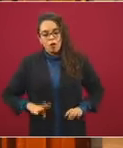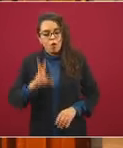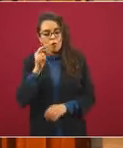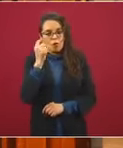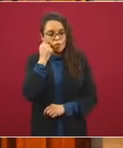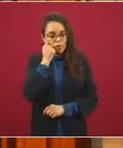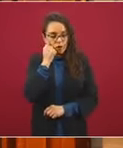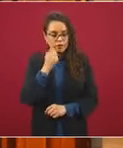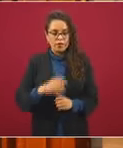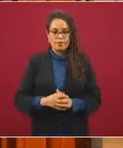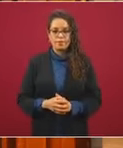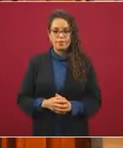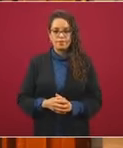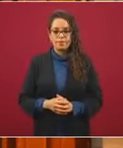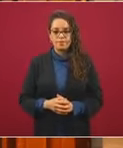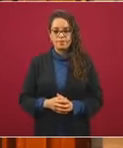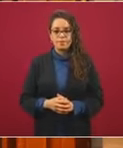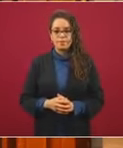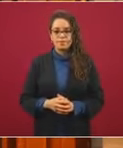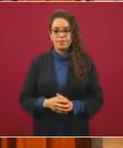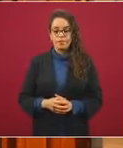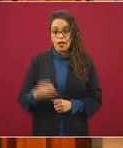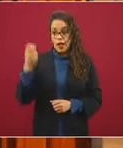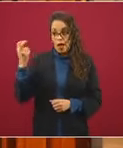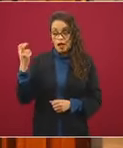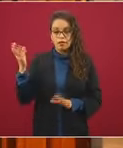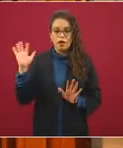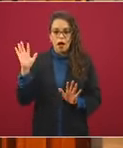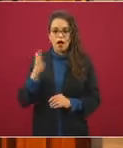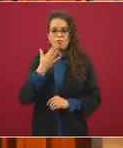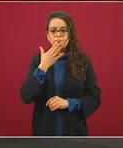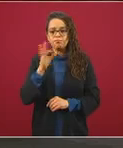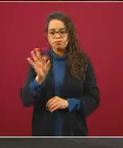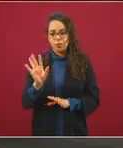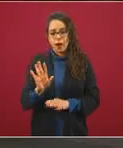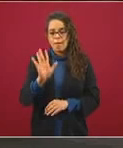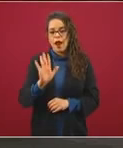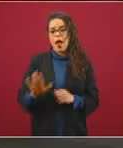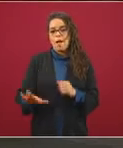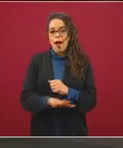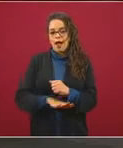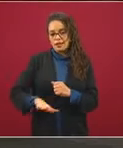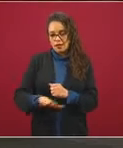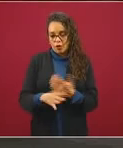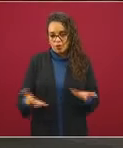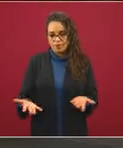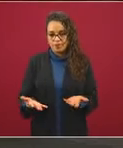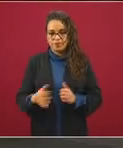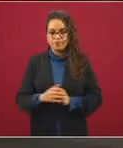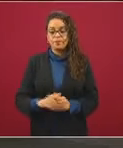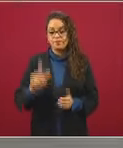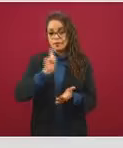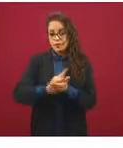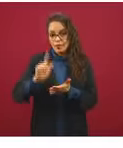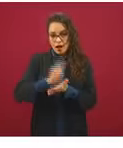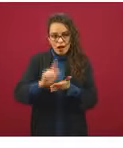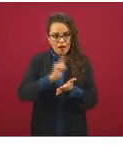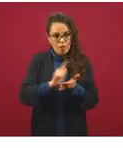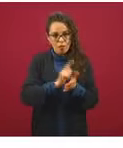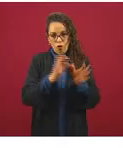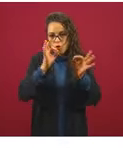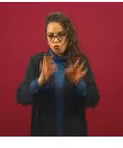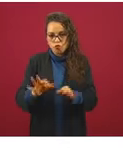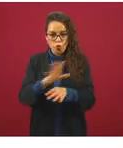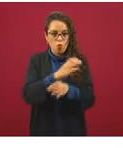y estas son como las básicas, aplicar la sana distancia, limpieza y desinfección de objetos y